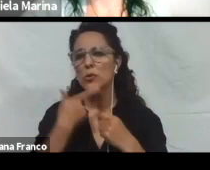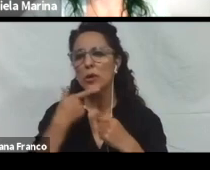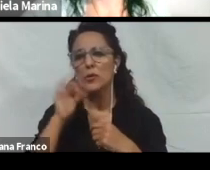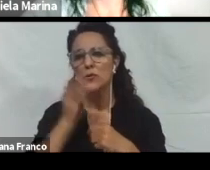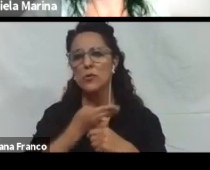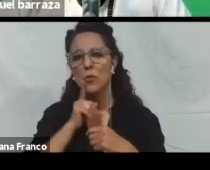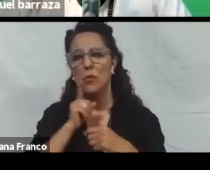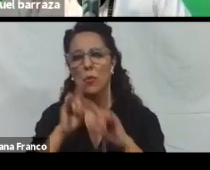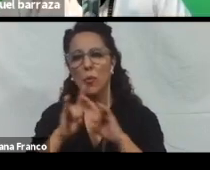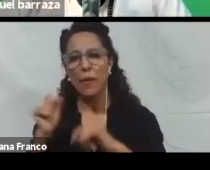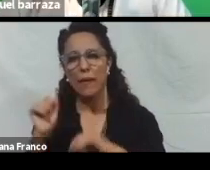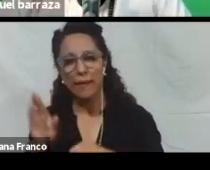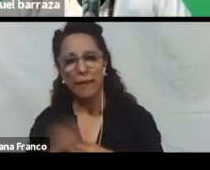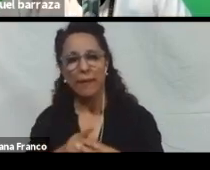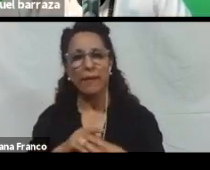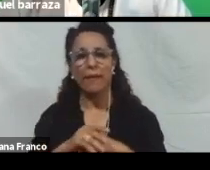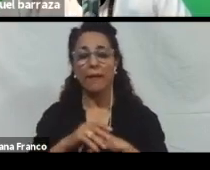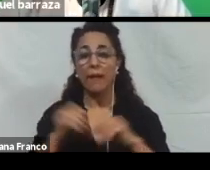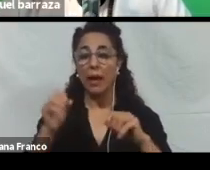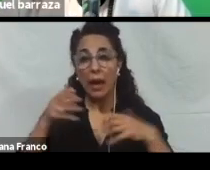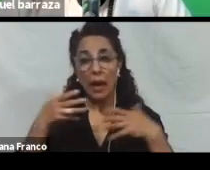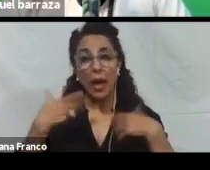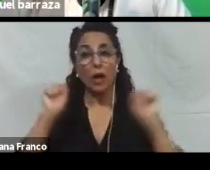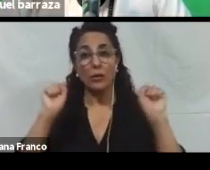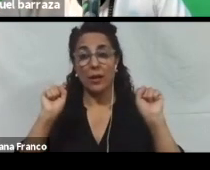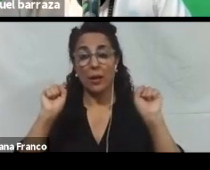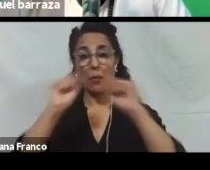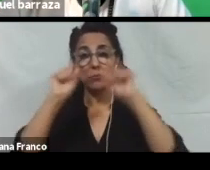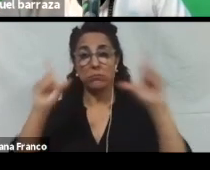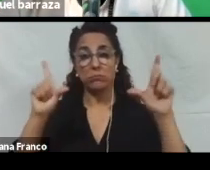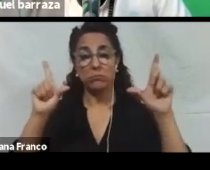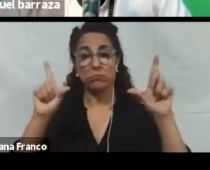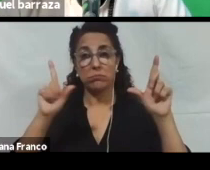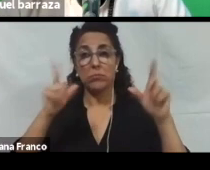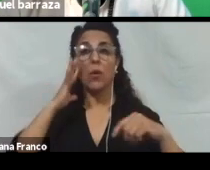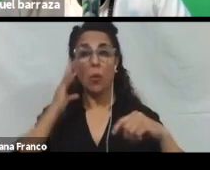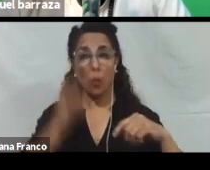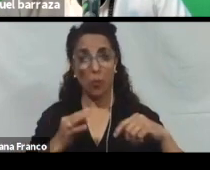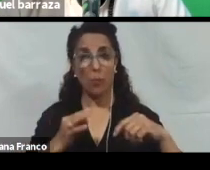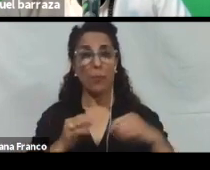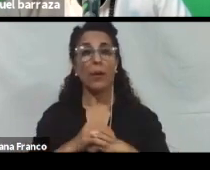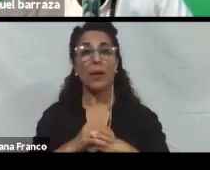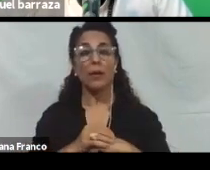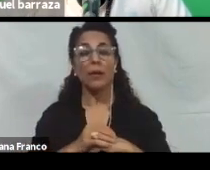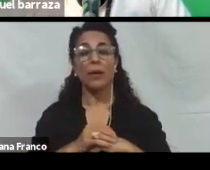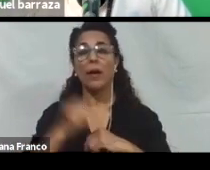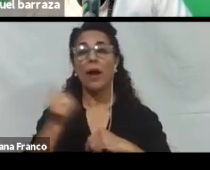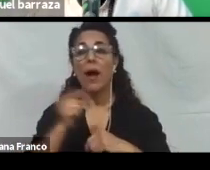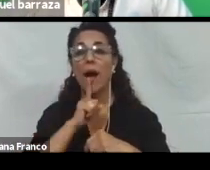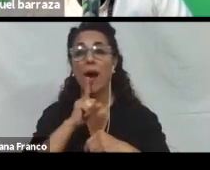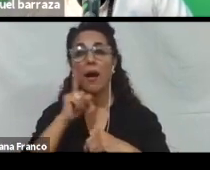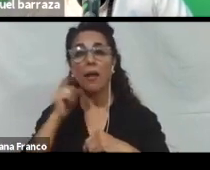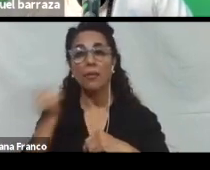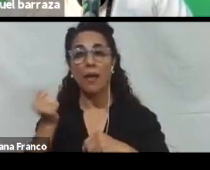vamos a encontrar que cumplen con las pautas ATAC. Pero, ¿qué son las pautas ATAC?